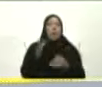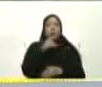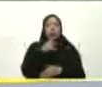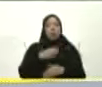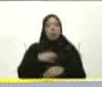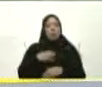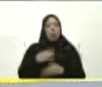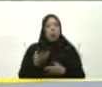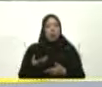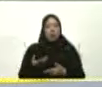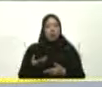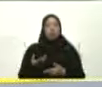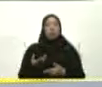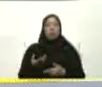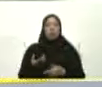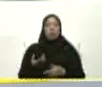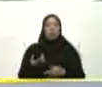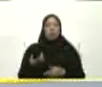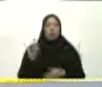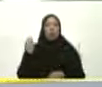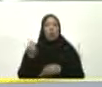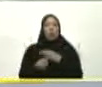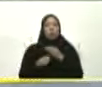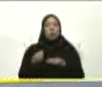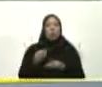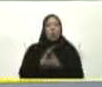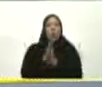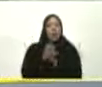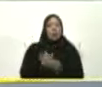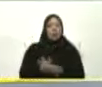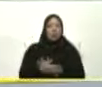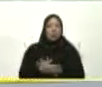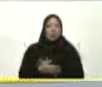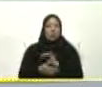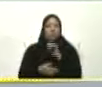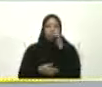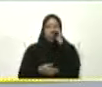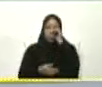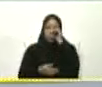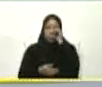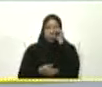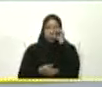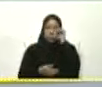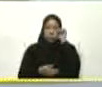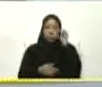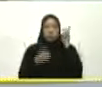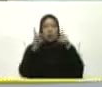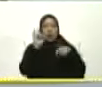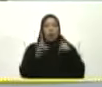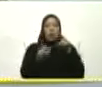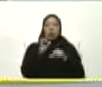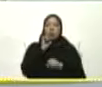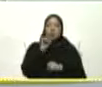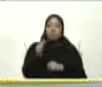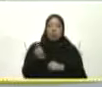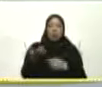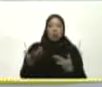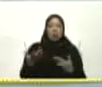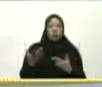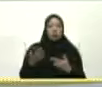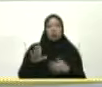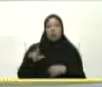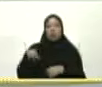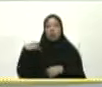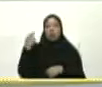Lo que no se ve Es como que no existe Hay que poner el ojo Cuando algo está malo Y